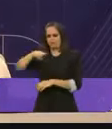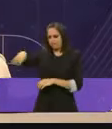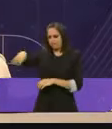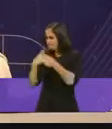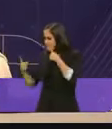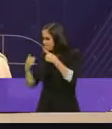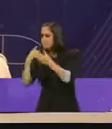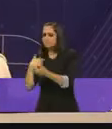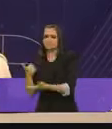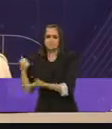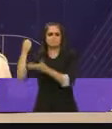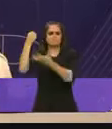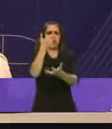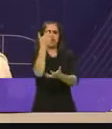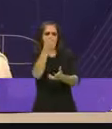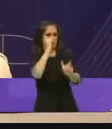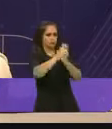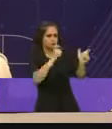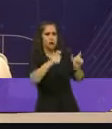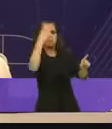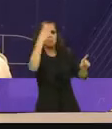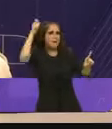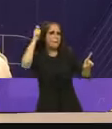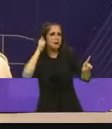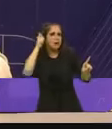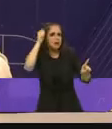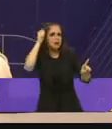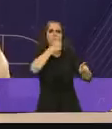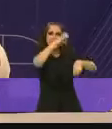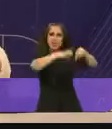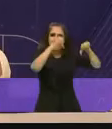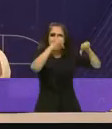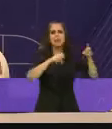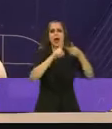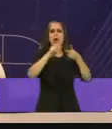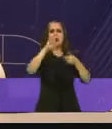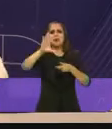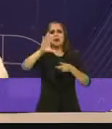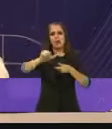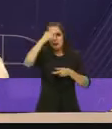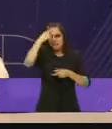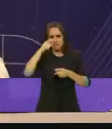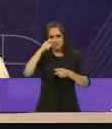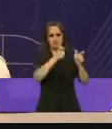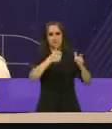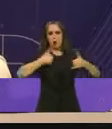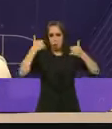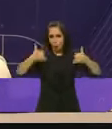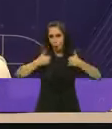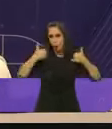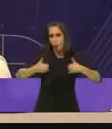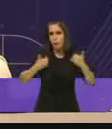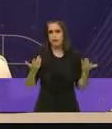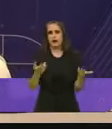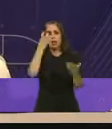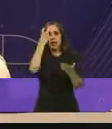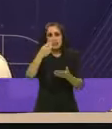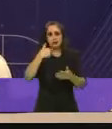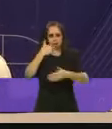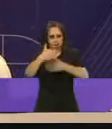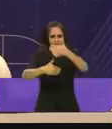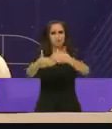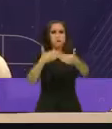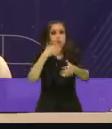gente. En la pensión de adultos mayores, mi beca para empezar. Hemos avanzado mucho. No podemos retroceder.